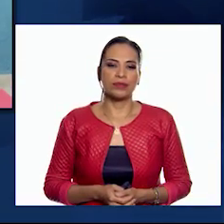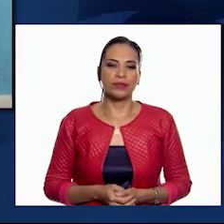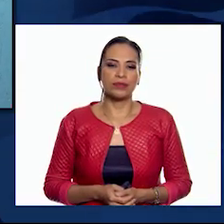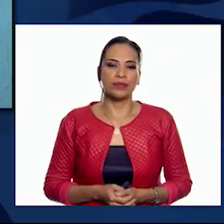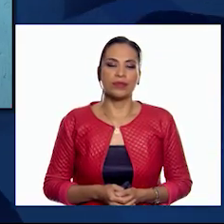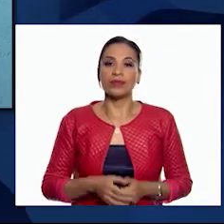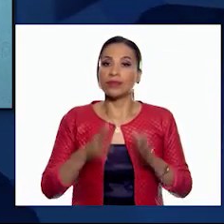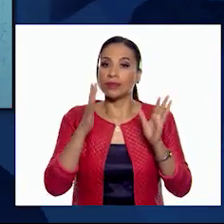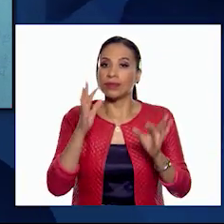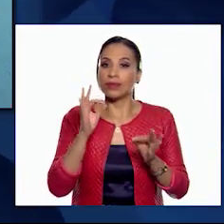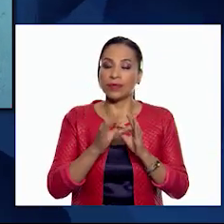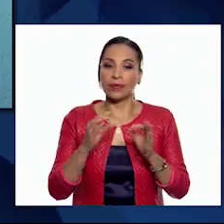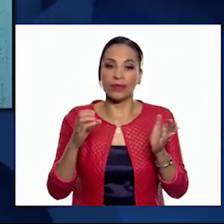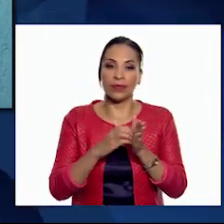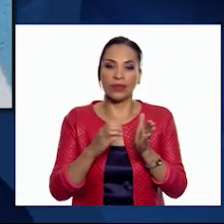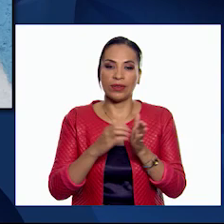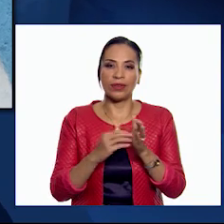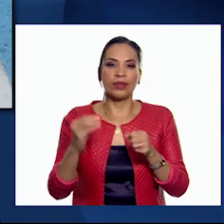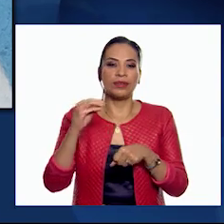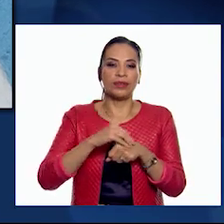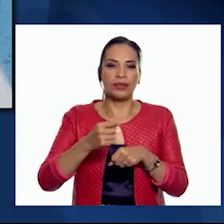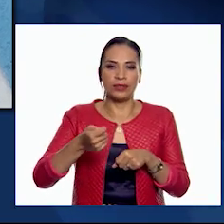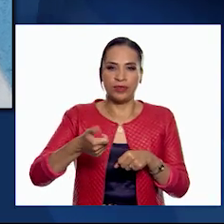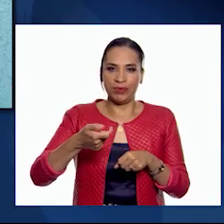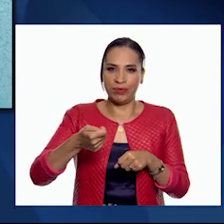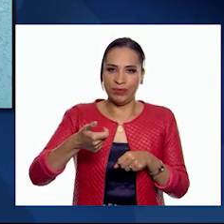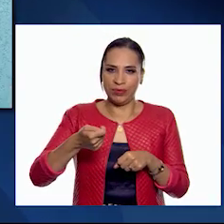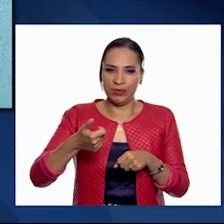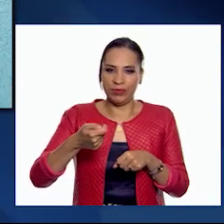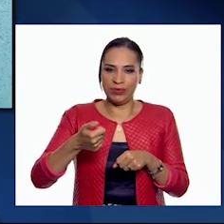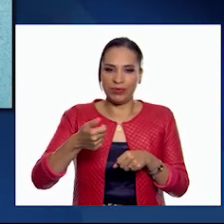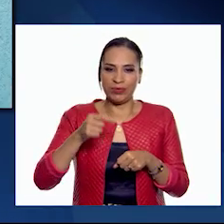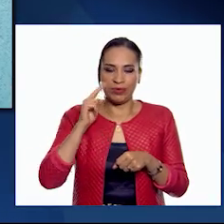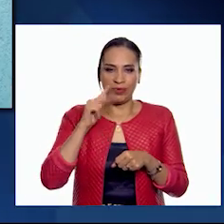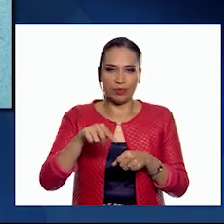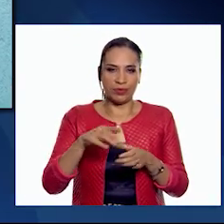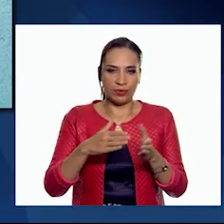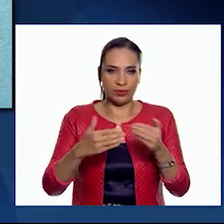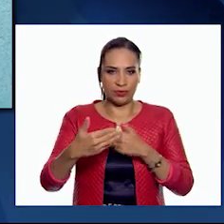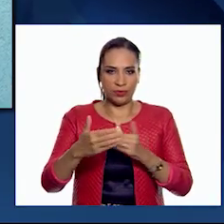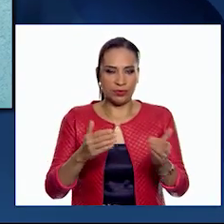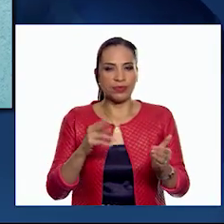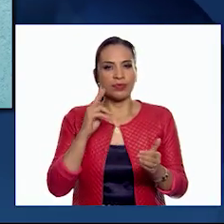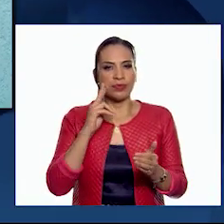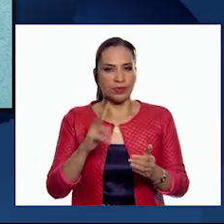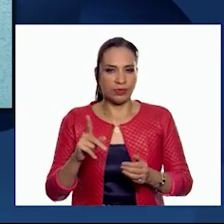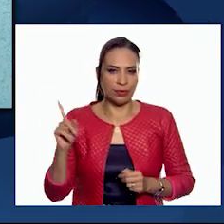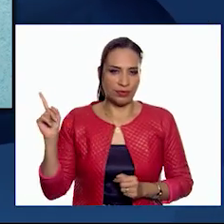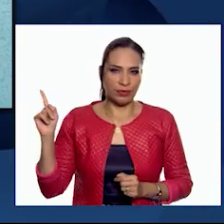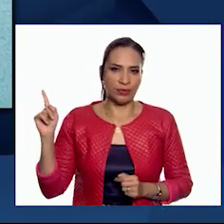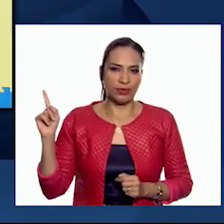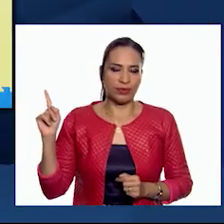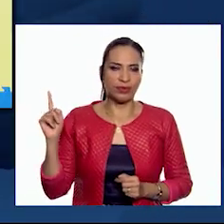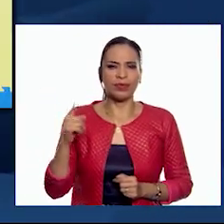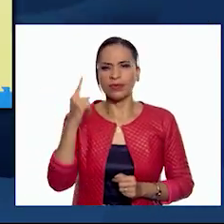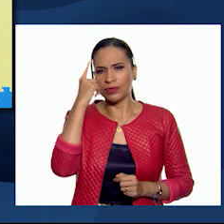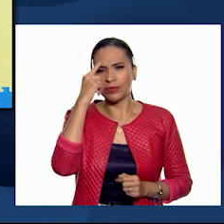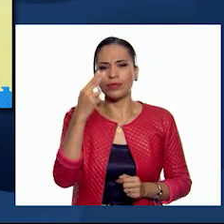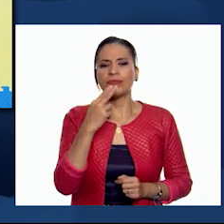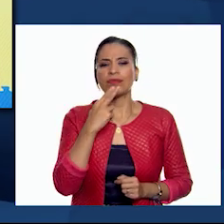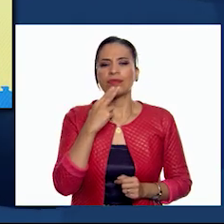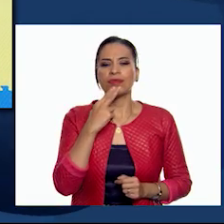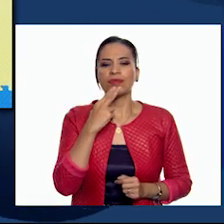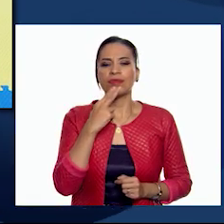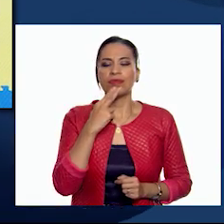Una vez lista la caja, coloca una canica dentro. Tómala entre tus brazos y mece la caja. El objetivo es lograr